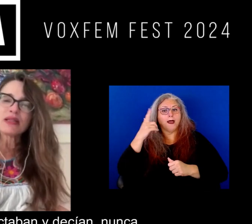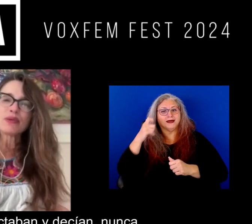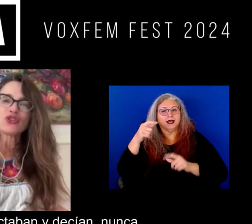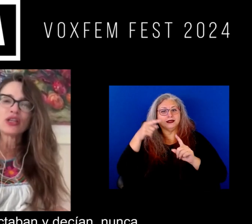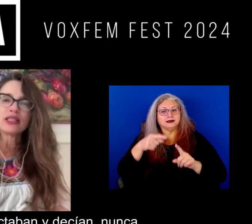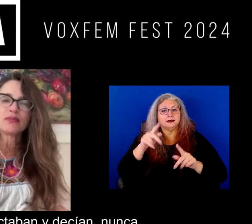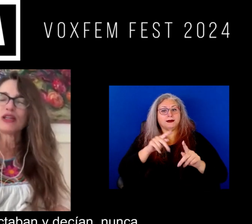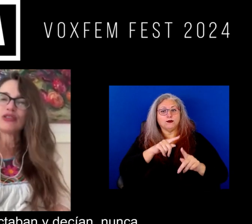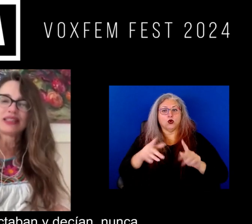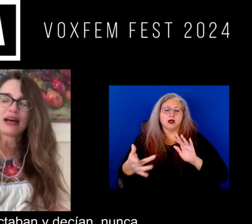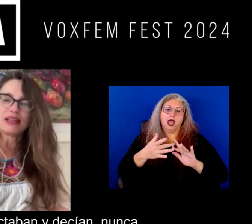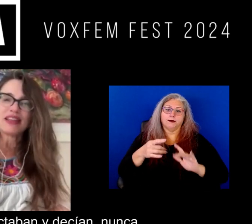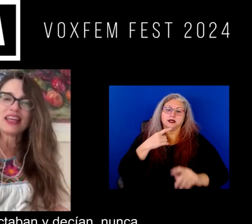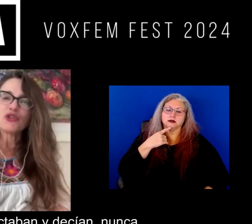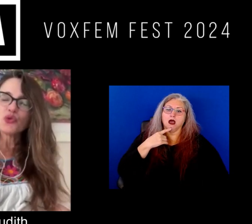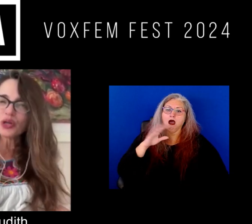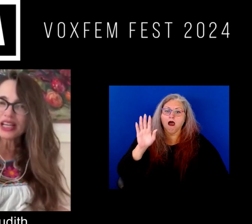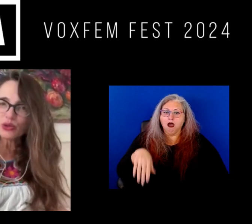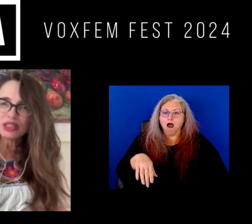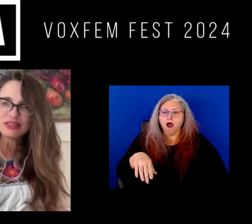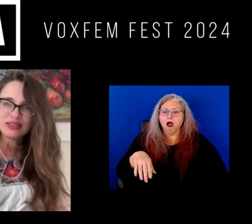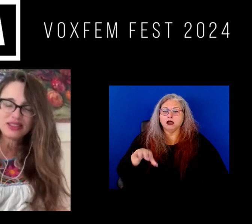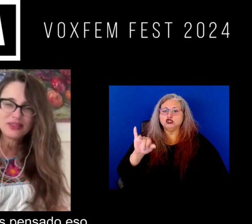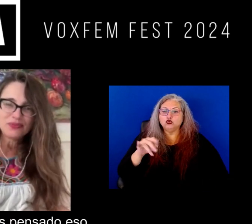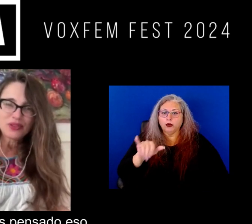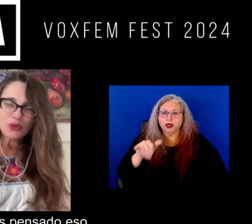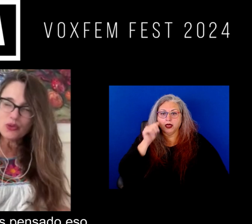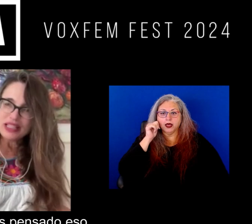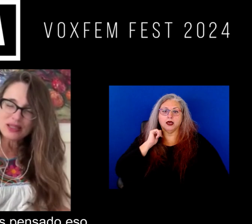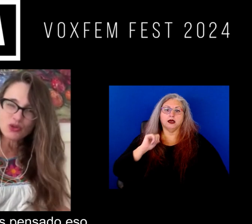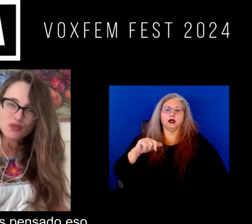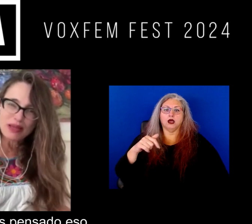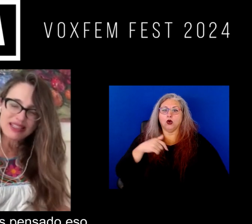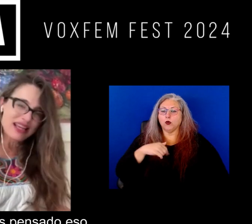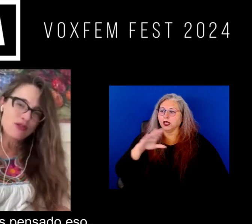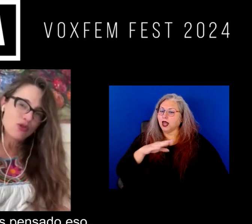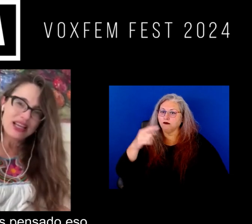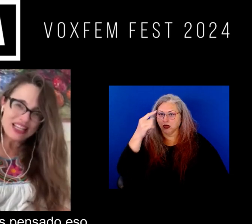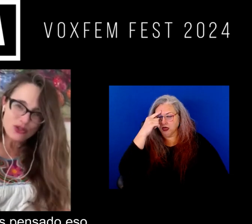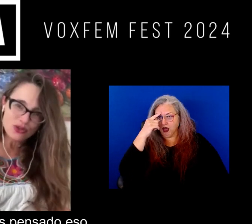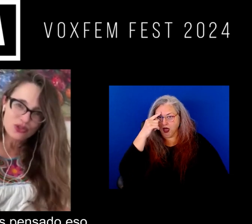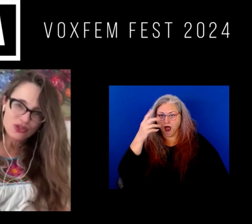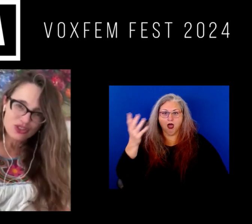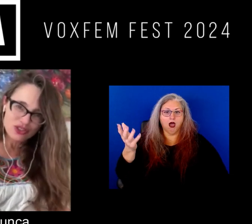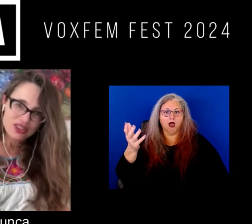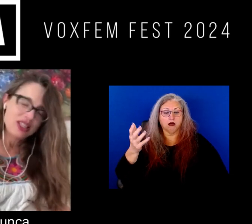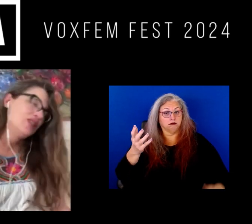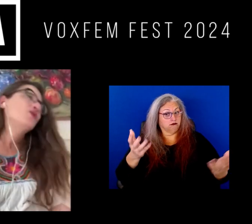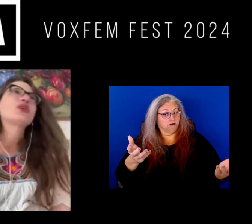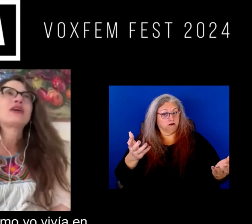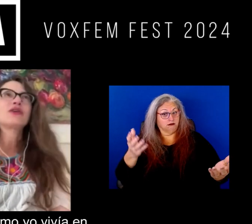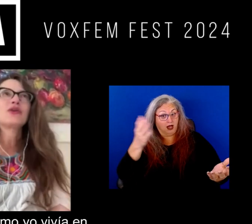muchísimas personas me contactaban y decían nunca Judith hubiésemos pensado eso ¿no?